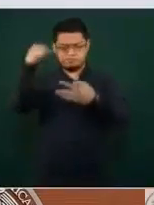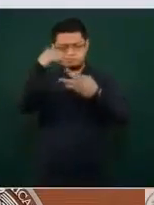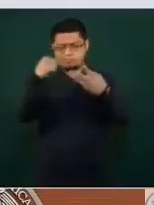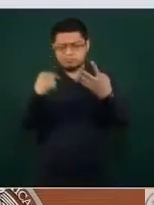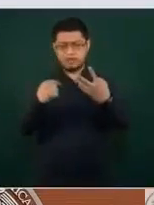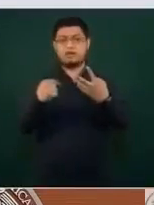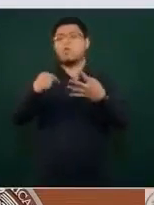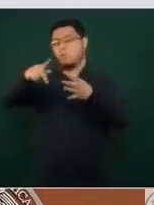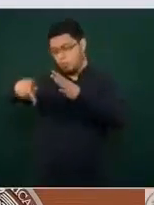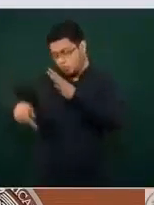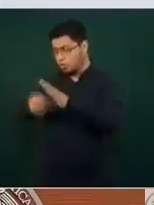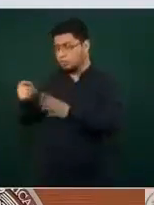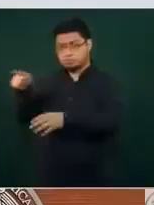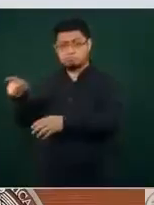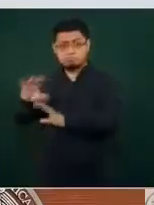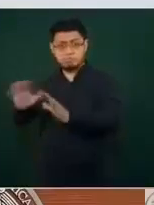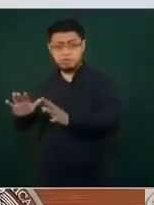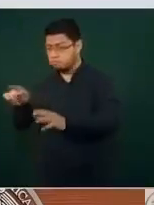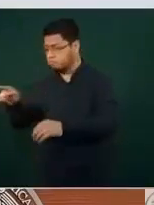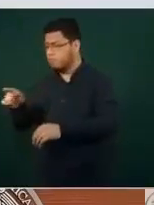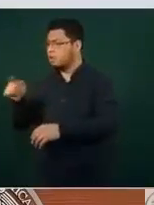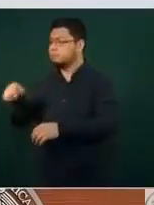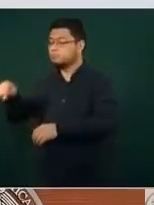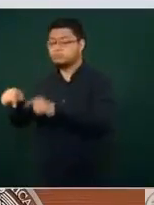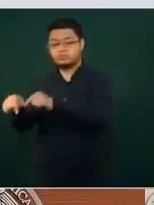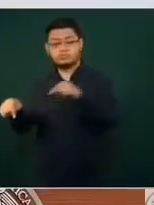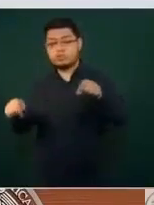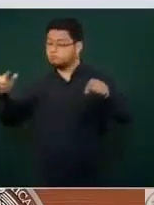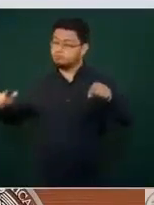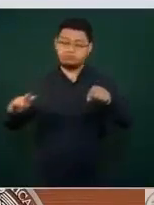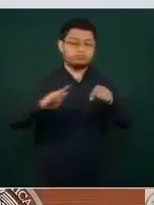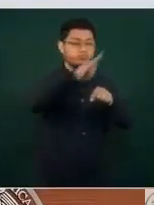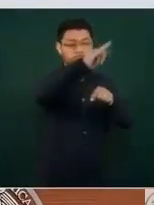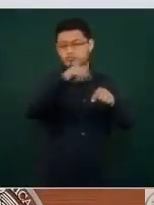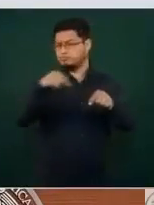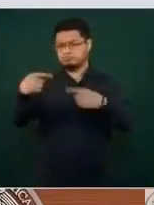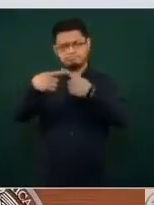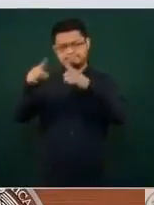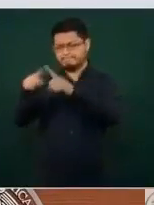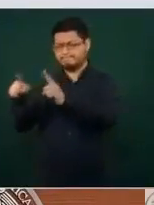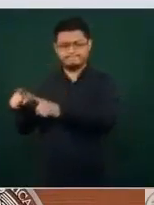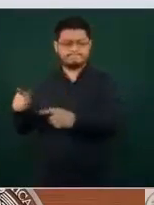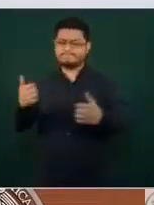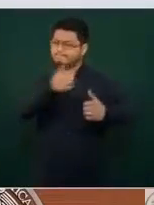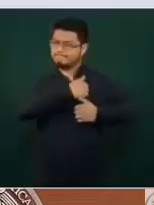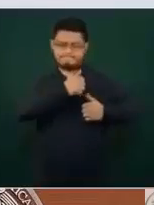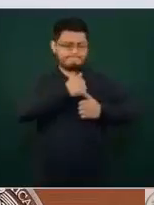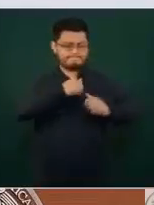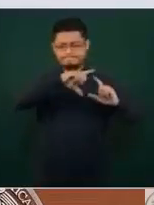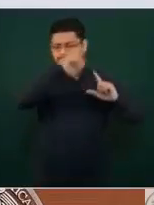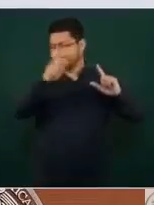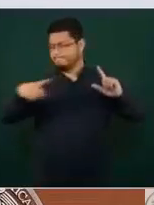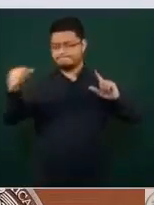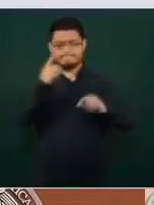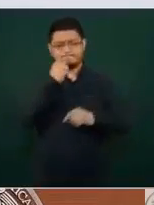medios aéreos que se tienen ahí disponibles tanto de la Fuerza Aérea Mexicana como de la Armada de México y Guardia